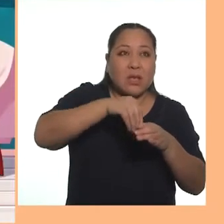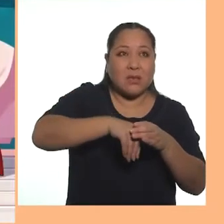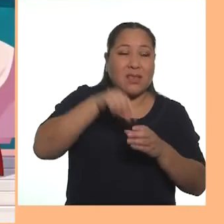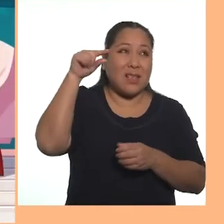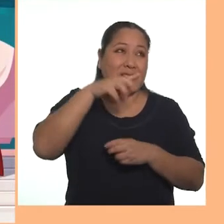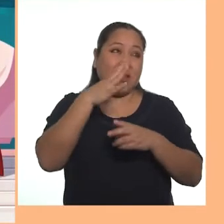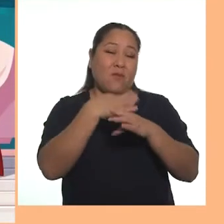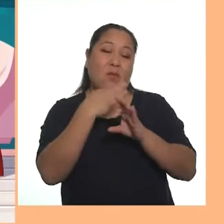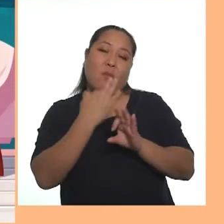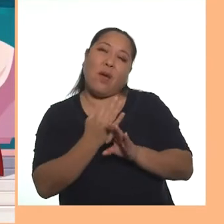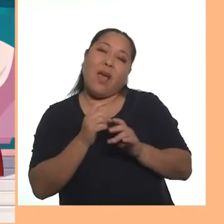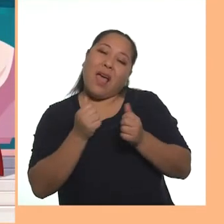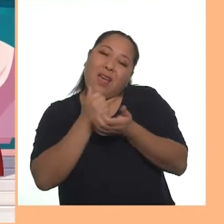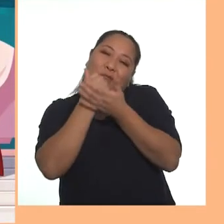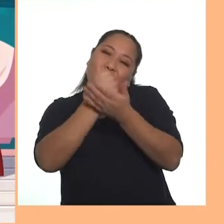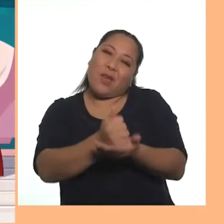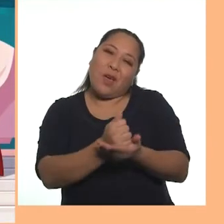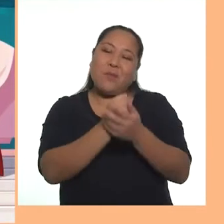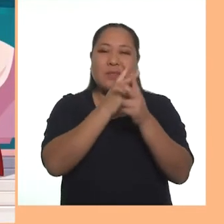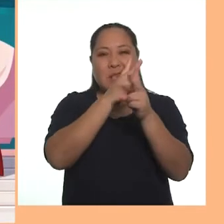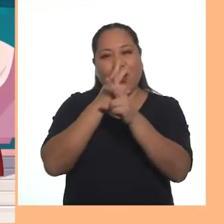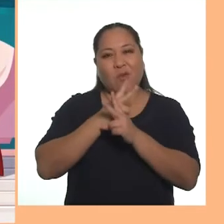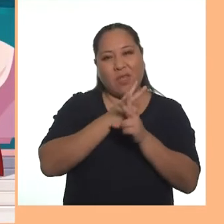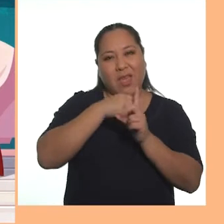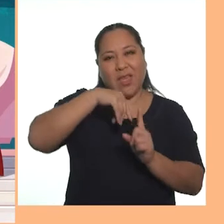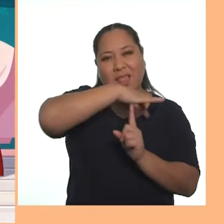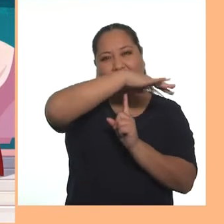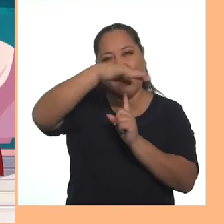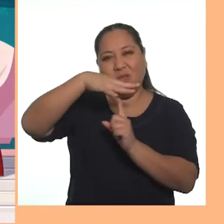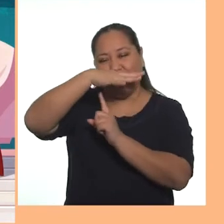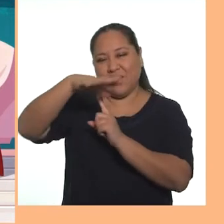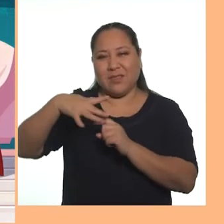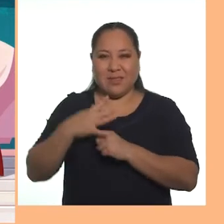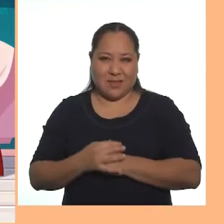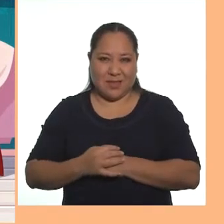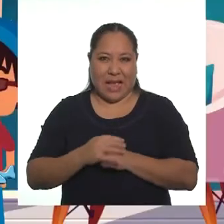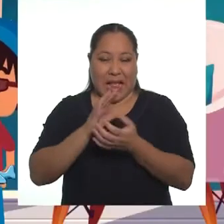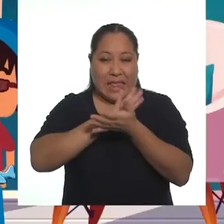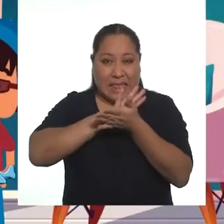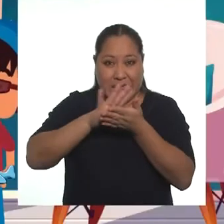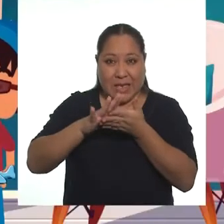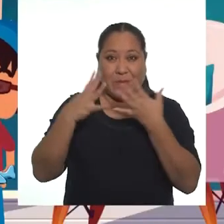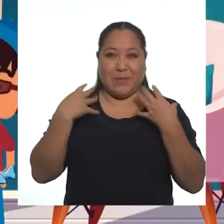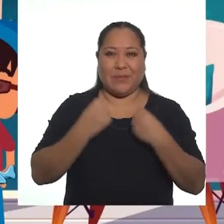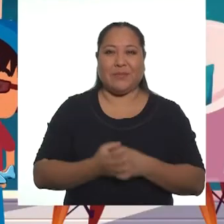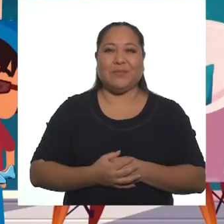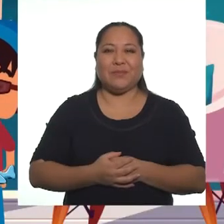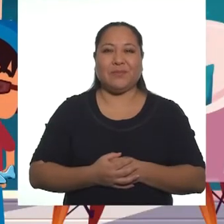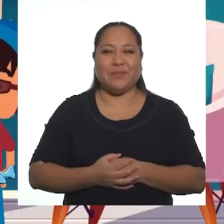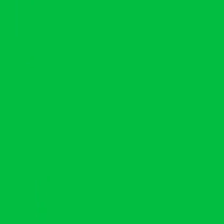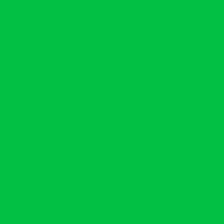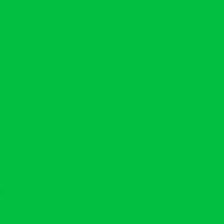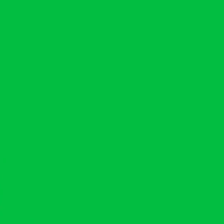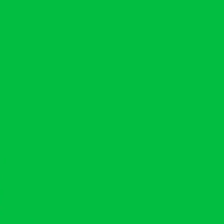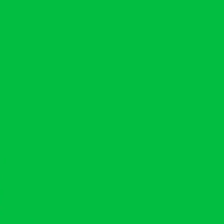de esa manera contribuimos a mantener la naturaleza limpia y saludable